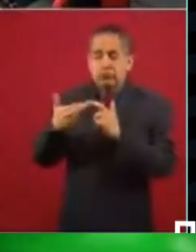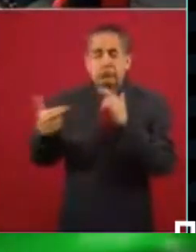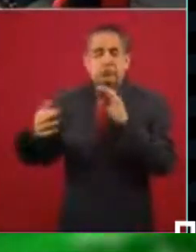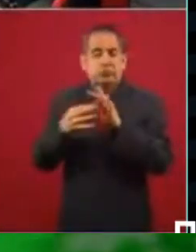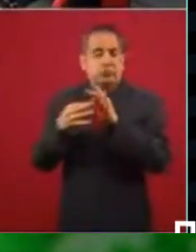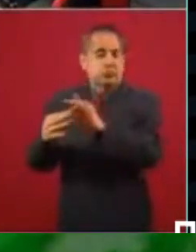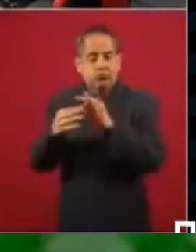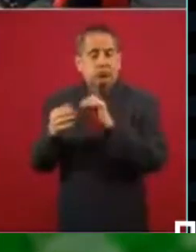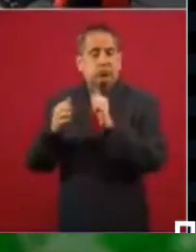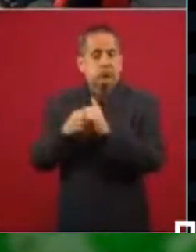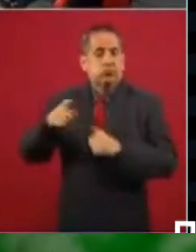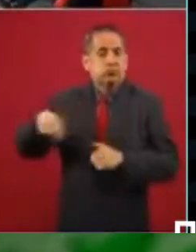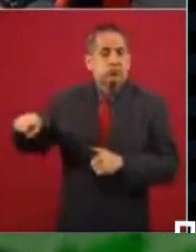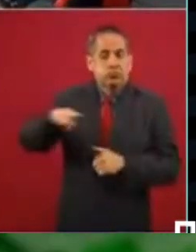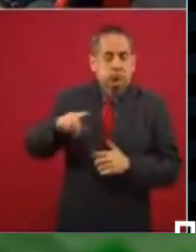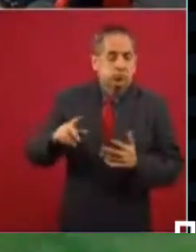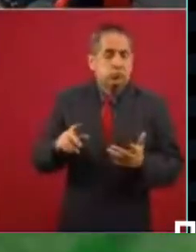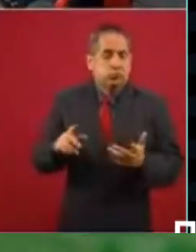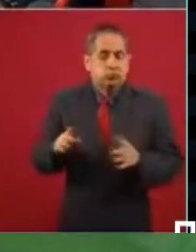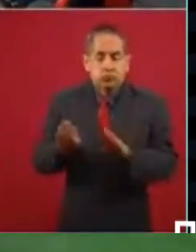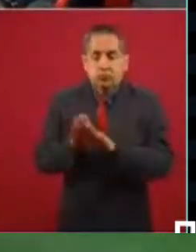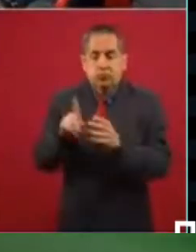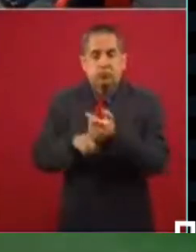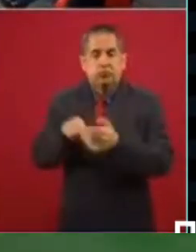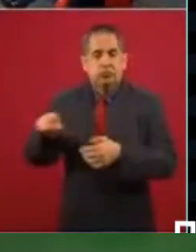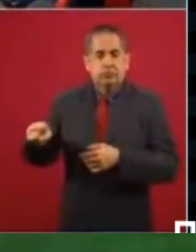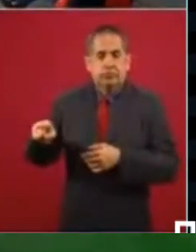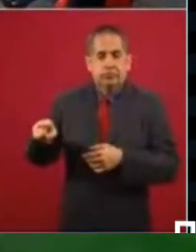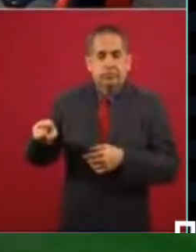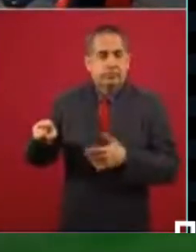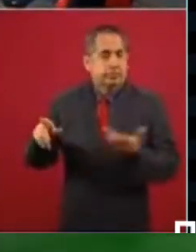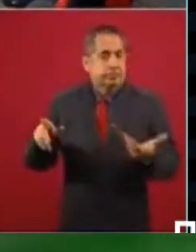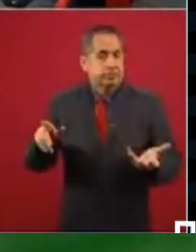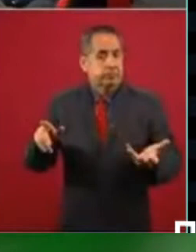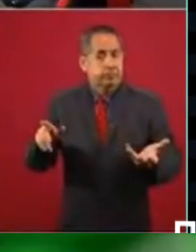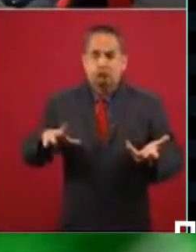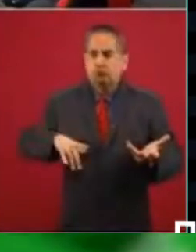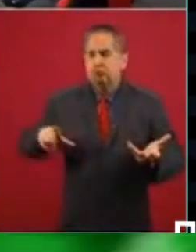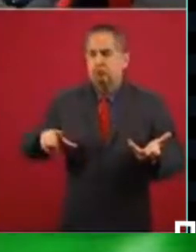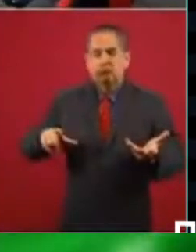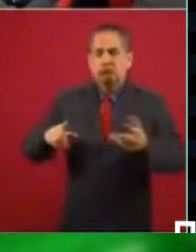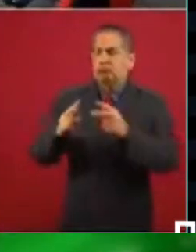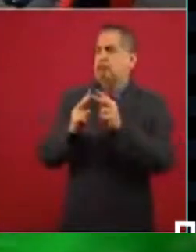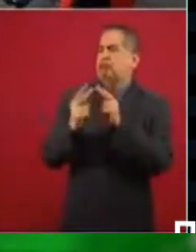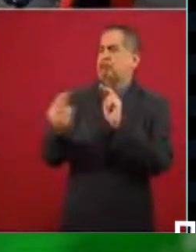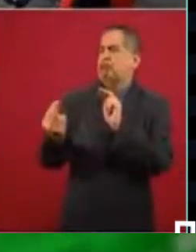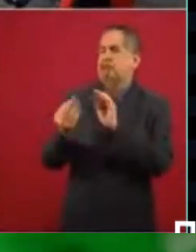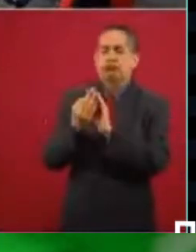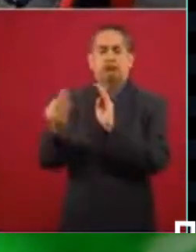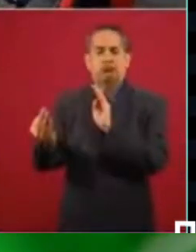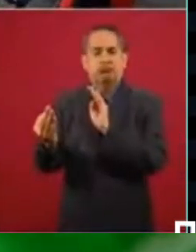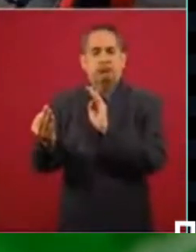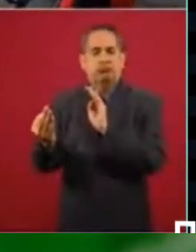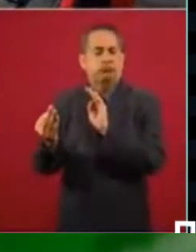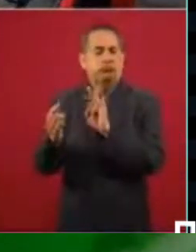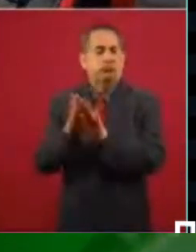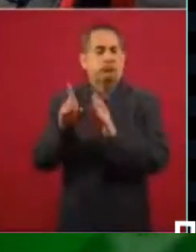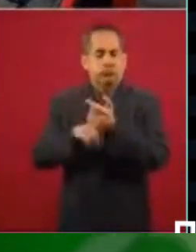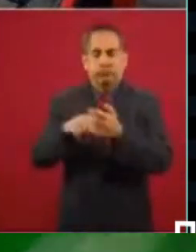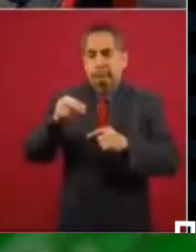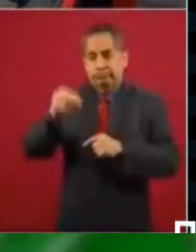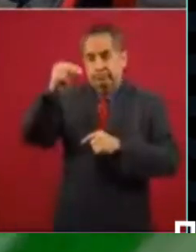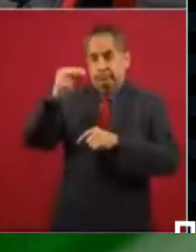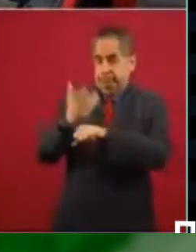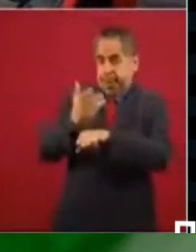relaciones con nuestro vecino en el